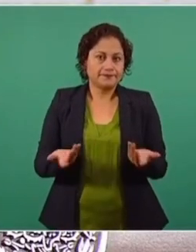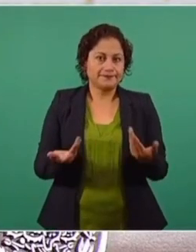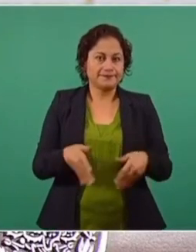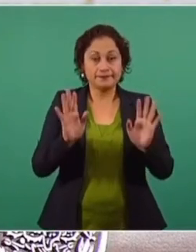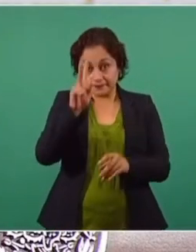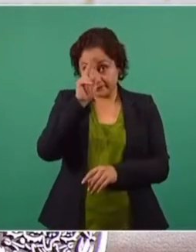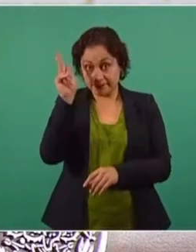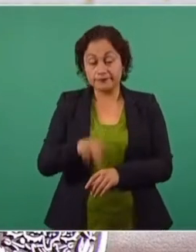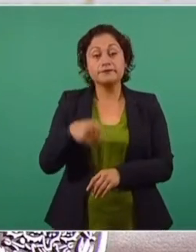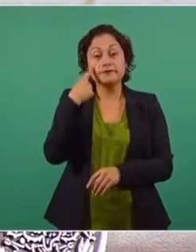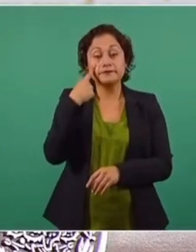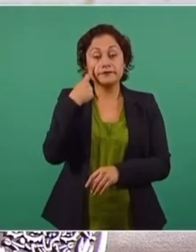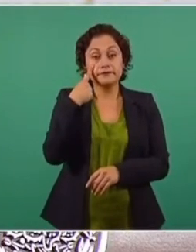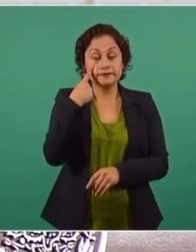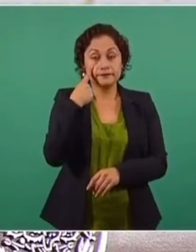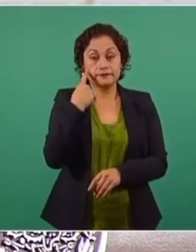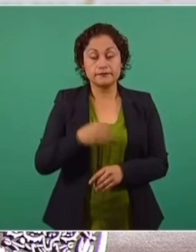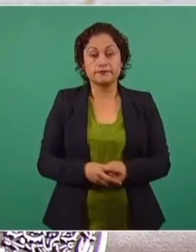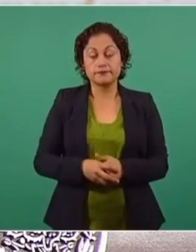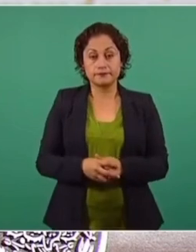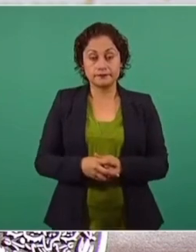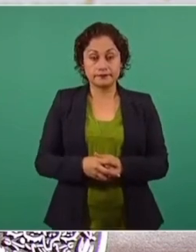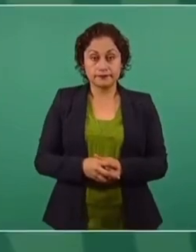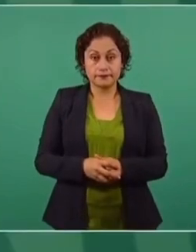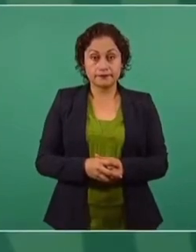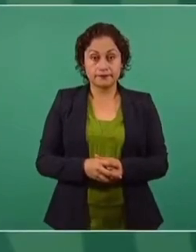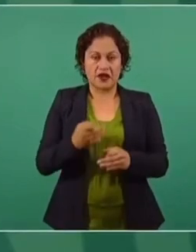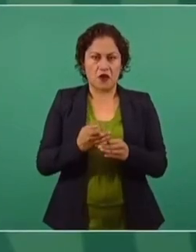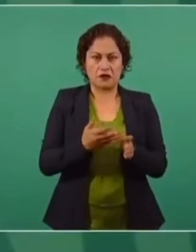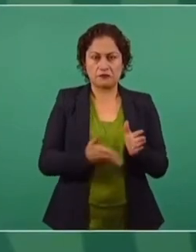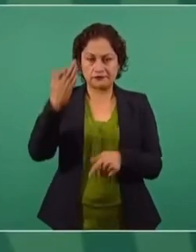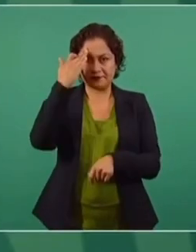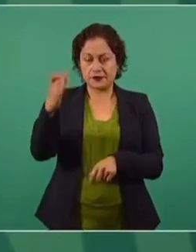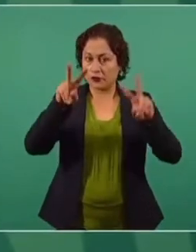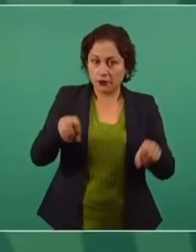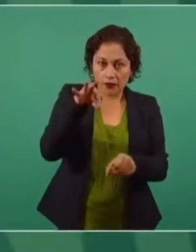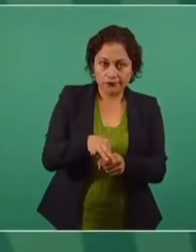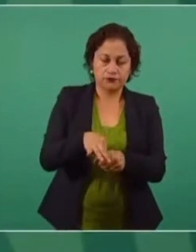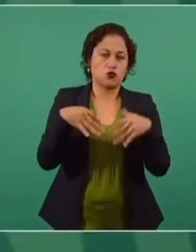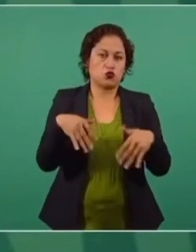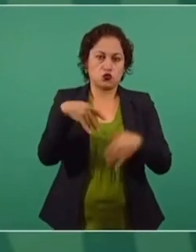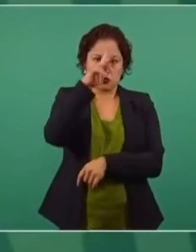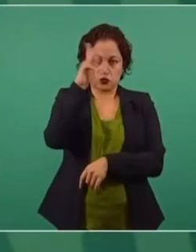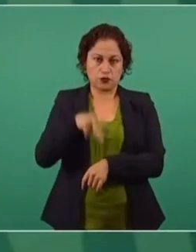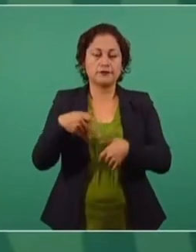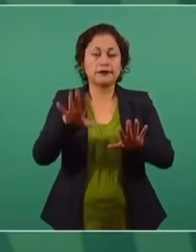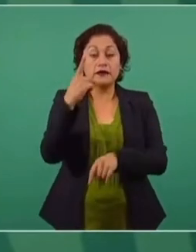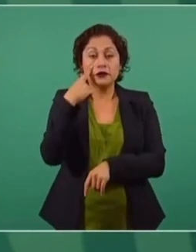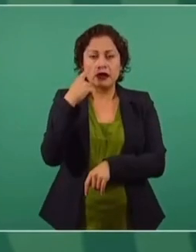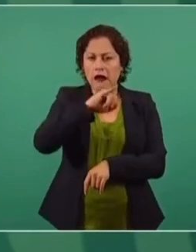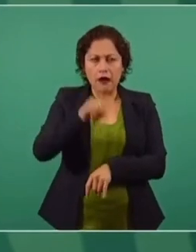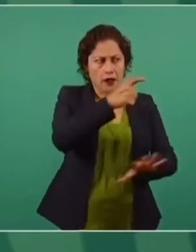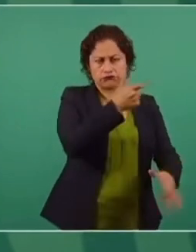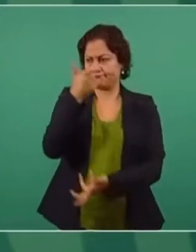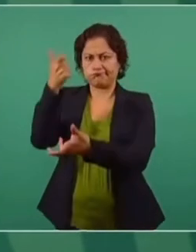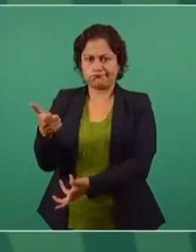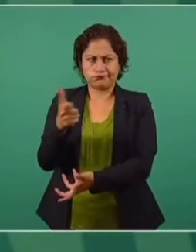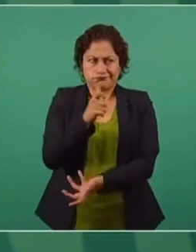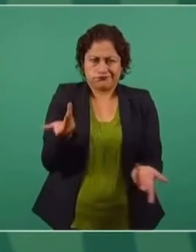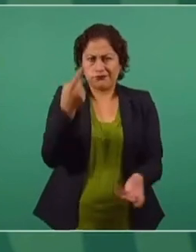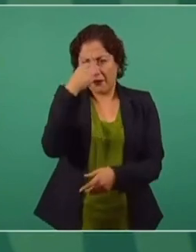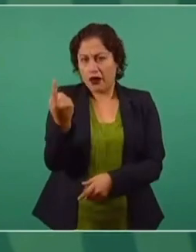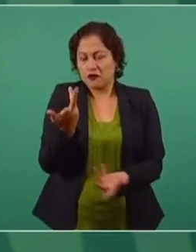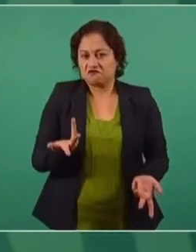en tiempos electorales, nunca debería de hacerse, no tienen por qué